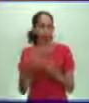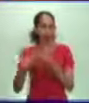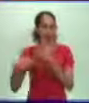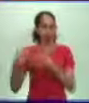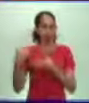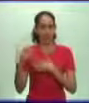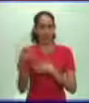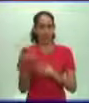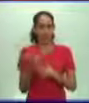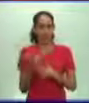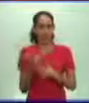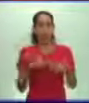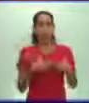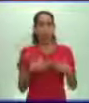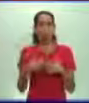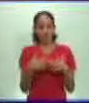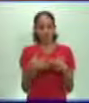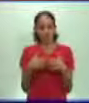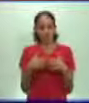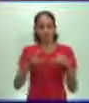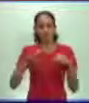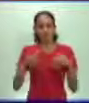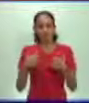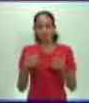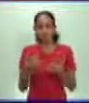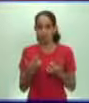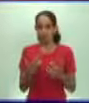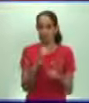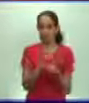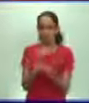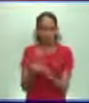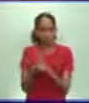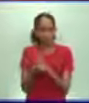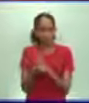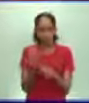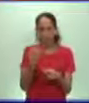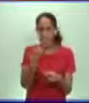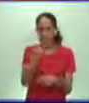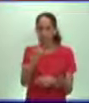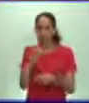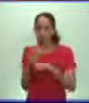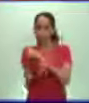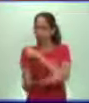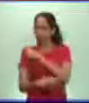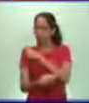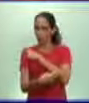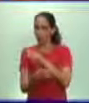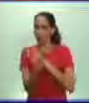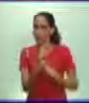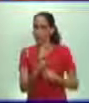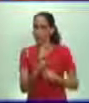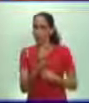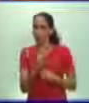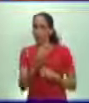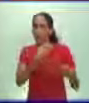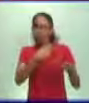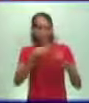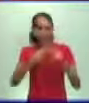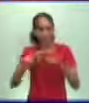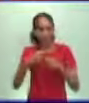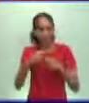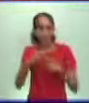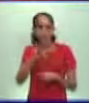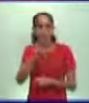estos viajes no era precisamente el propósito de descubrir nuevas tierras sino de descubrir nuevas rutas comerciales que les